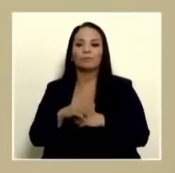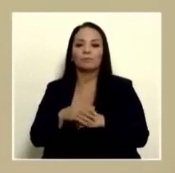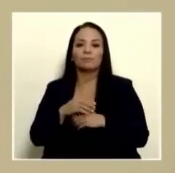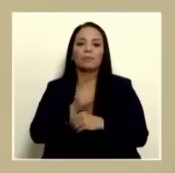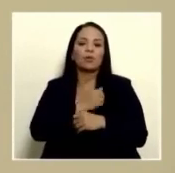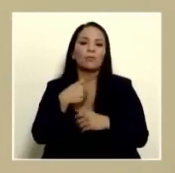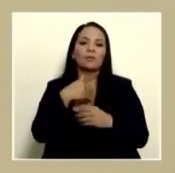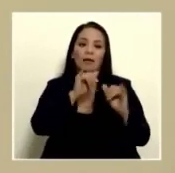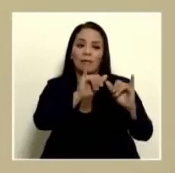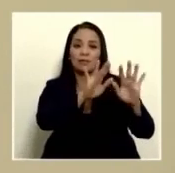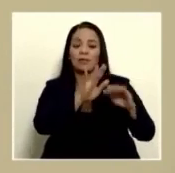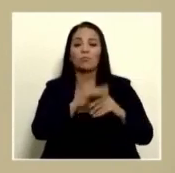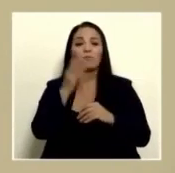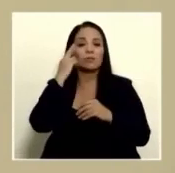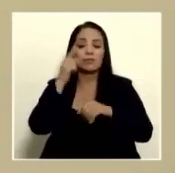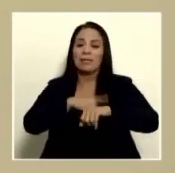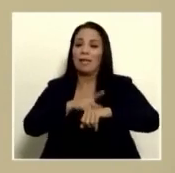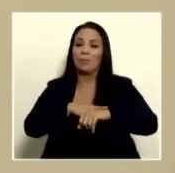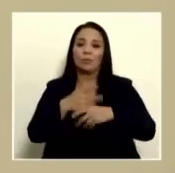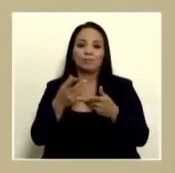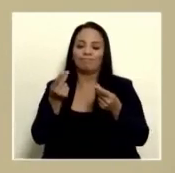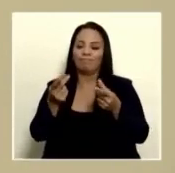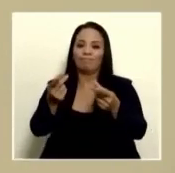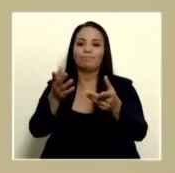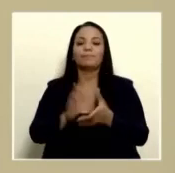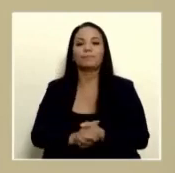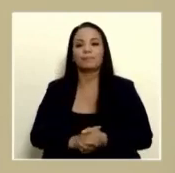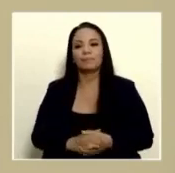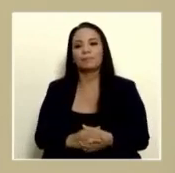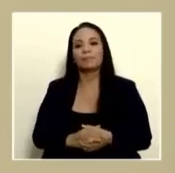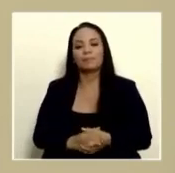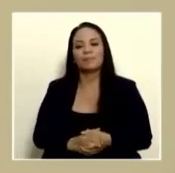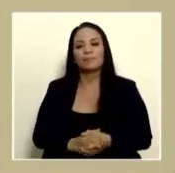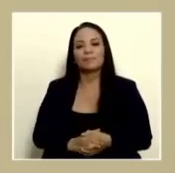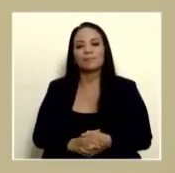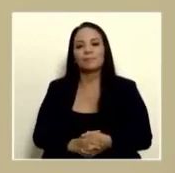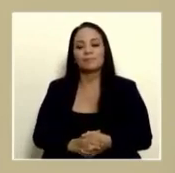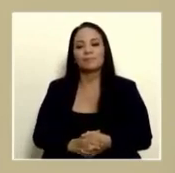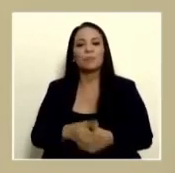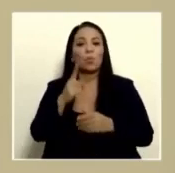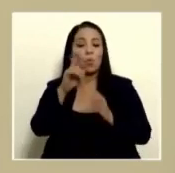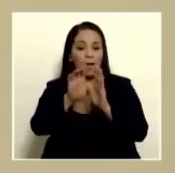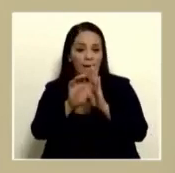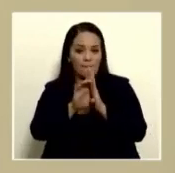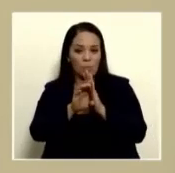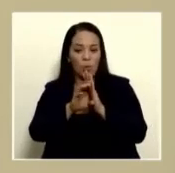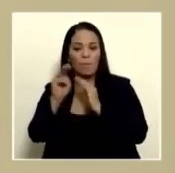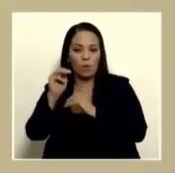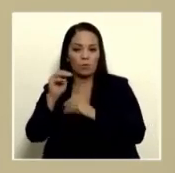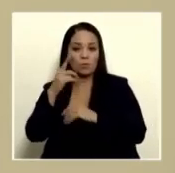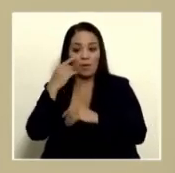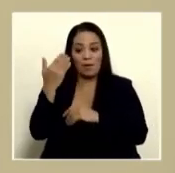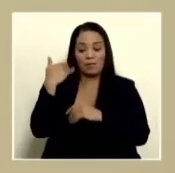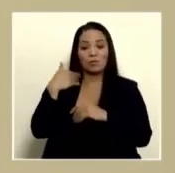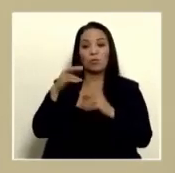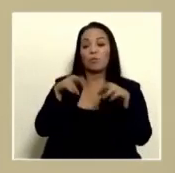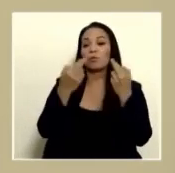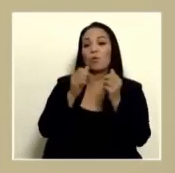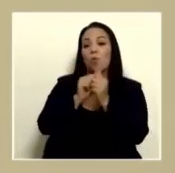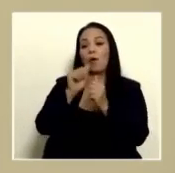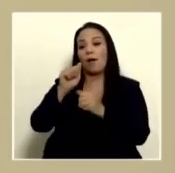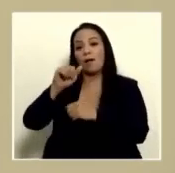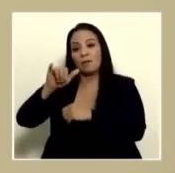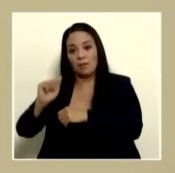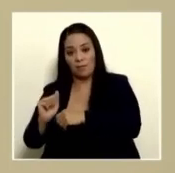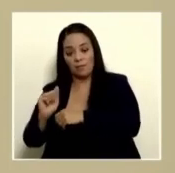quédese ahí porque por razones de tiempo hay que acelerarlo le voy a dar un ejemplo don Mauricio el otro día me reuní con el AIA